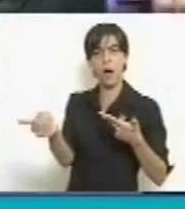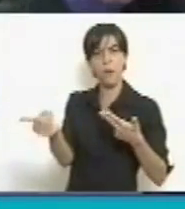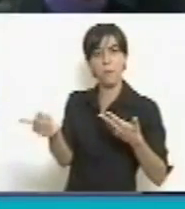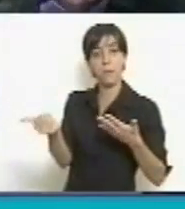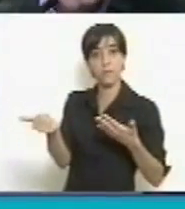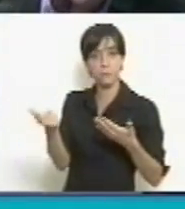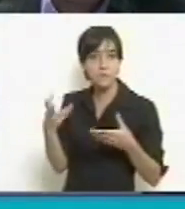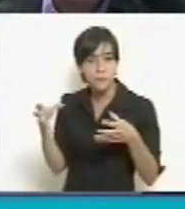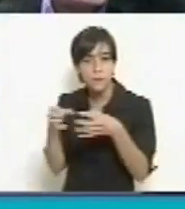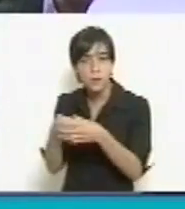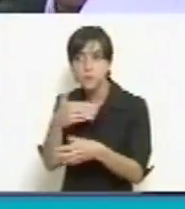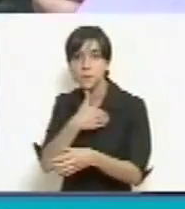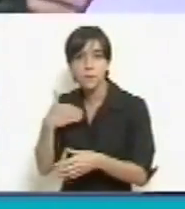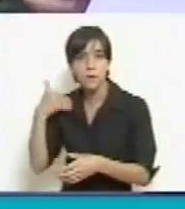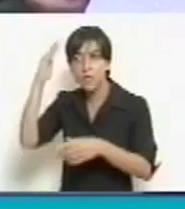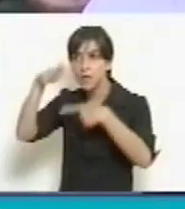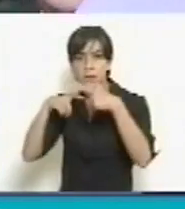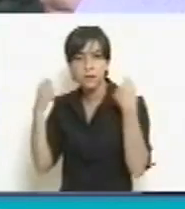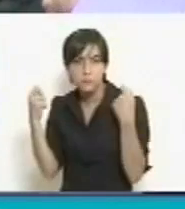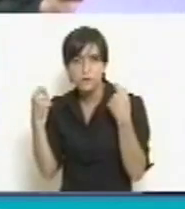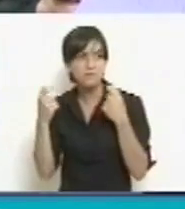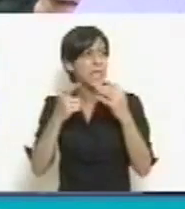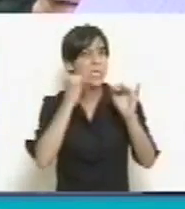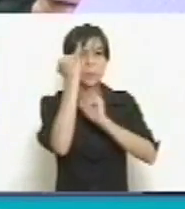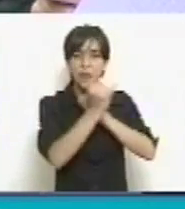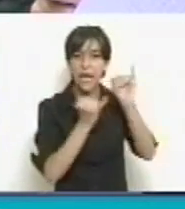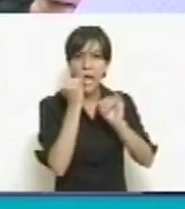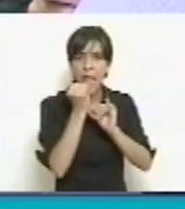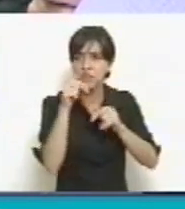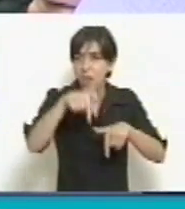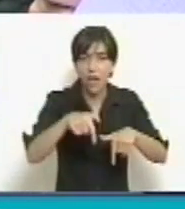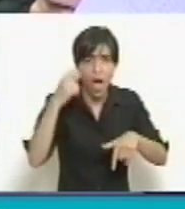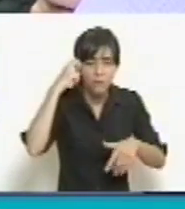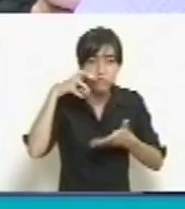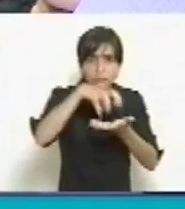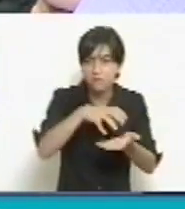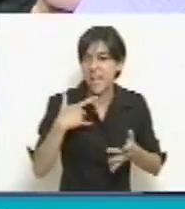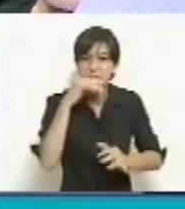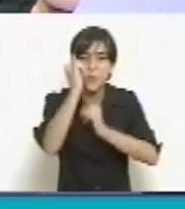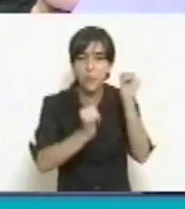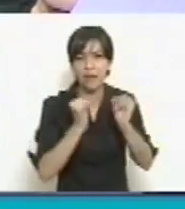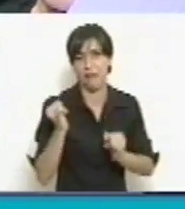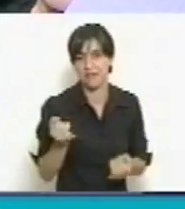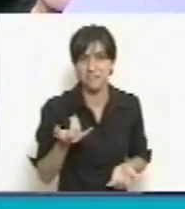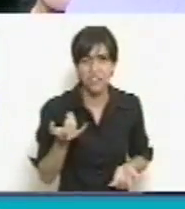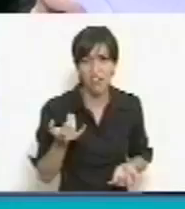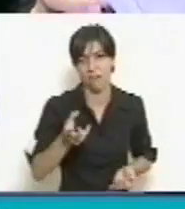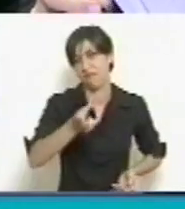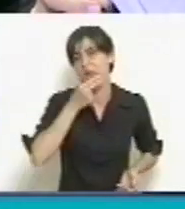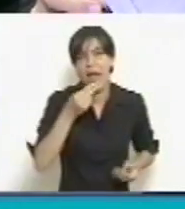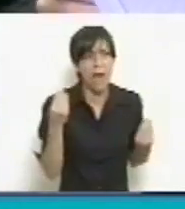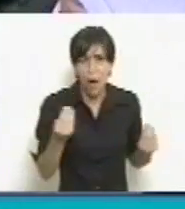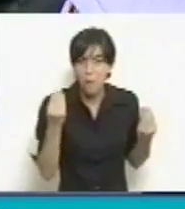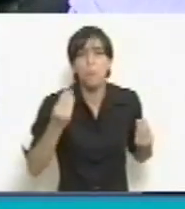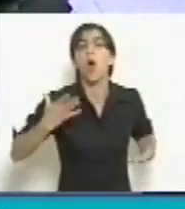Mayo no le pueden dar explicaciones a este recinto, lo que han dado es ejemplo con su